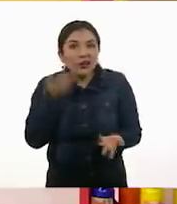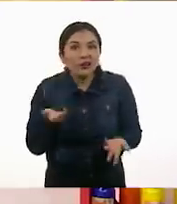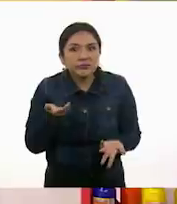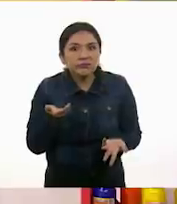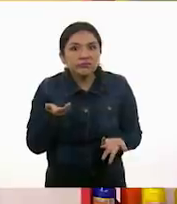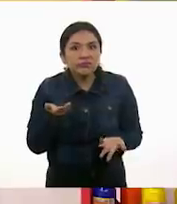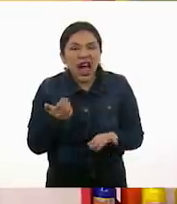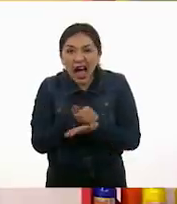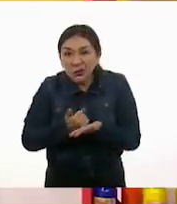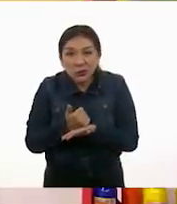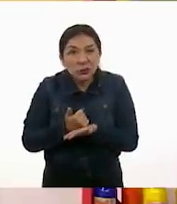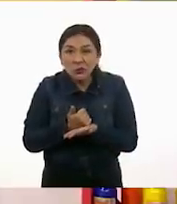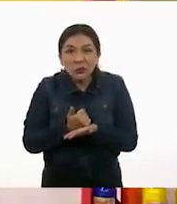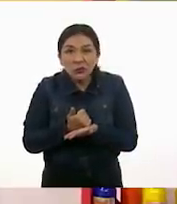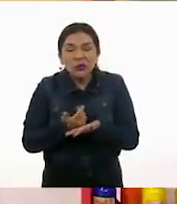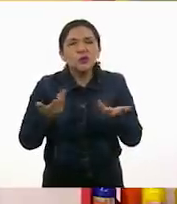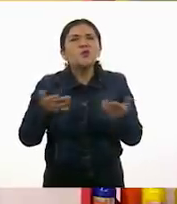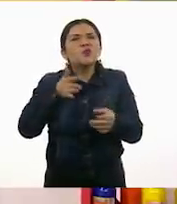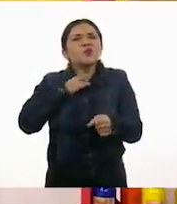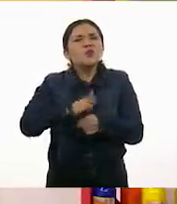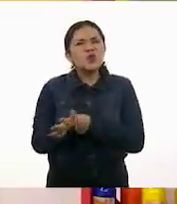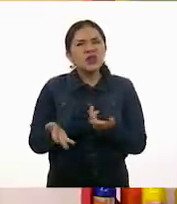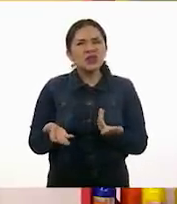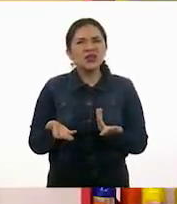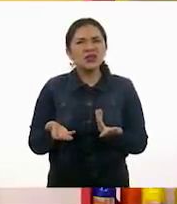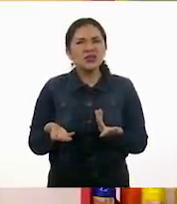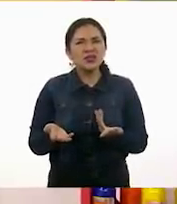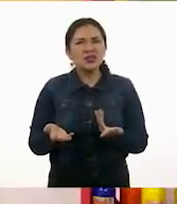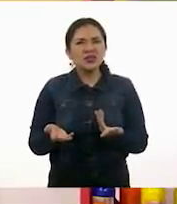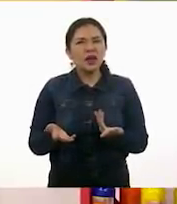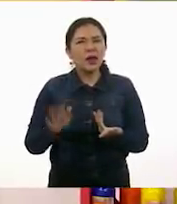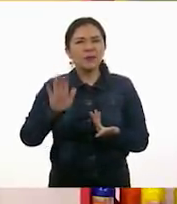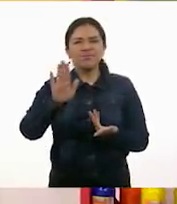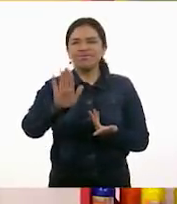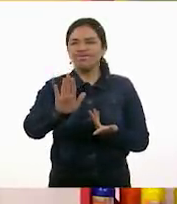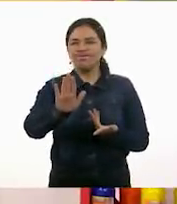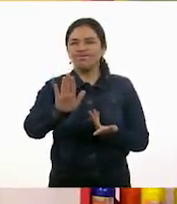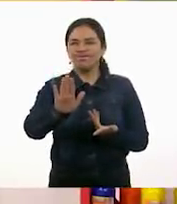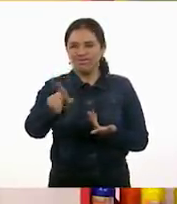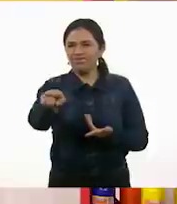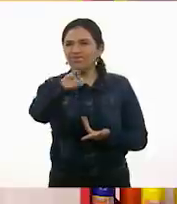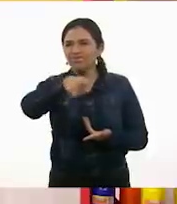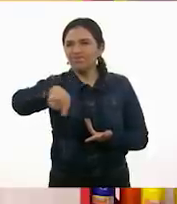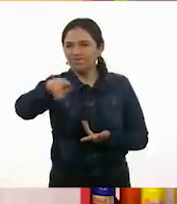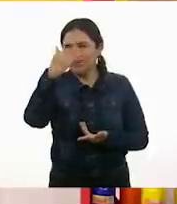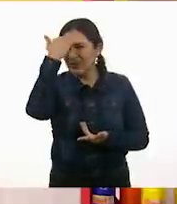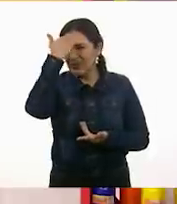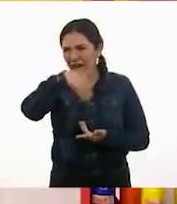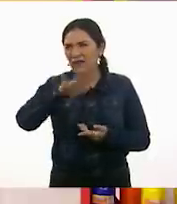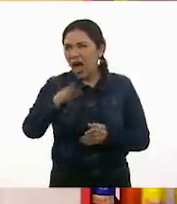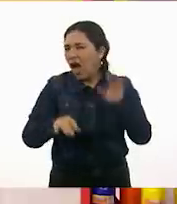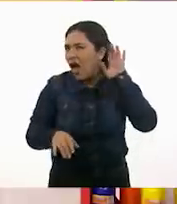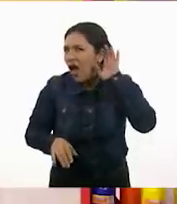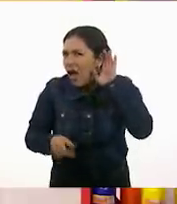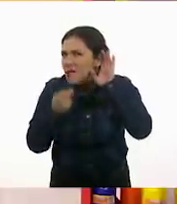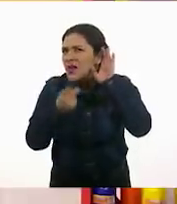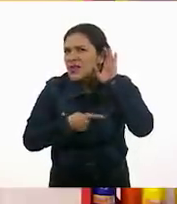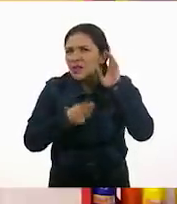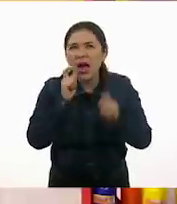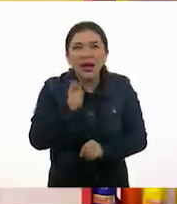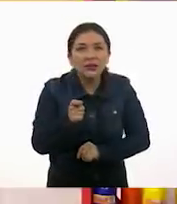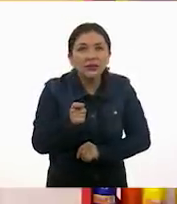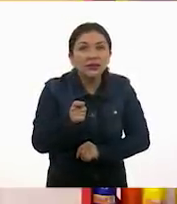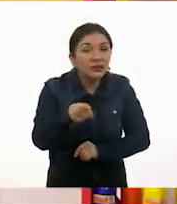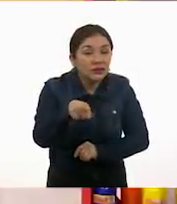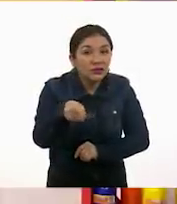¿El azul? ¿El azul? ¿Cuál será? Creo que ya nuestros niños y niñas nos están diciendo que no